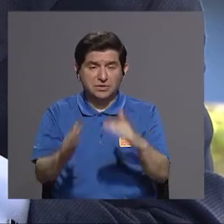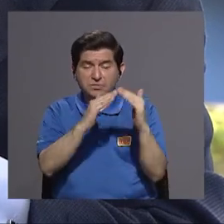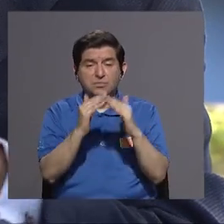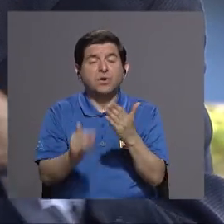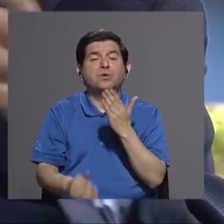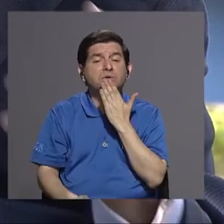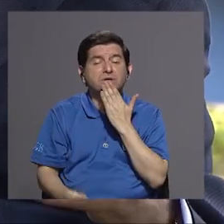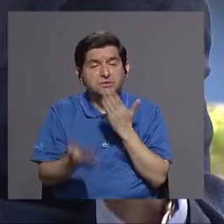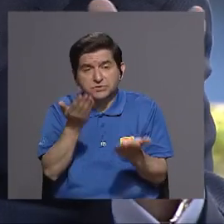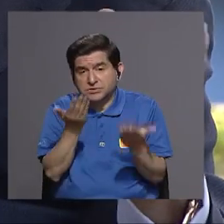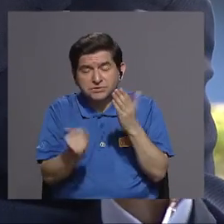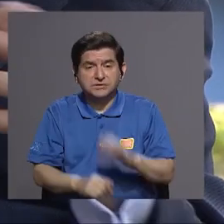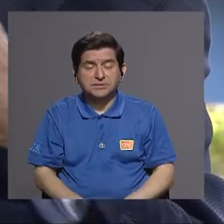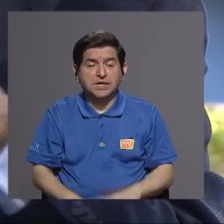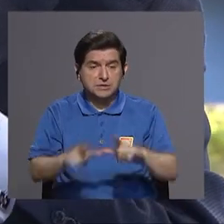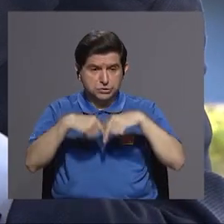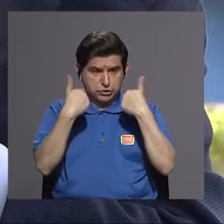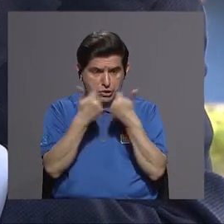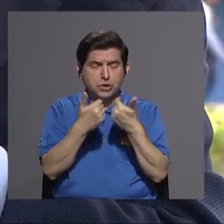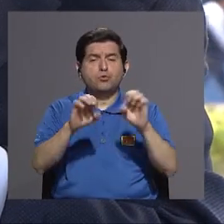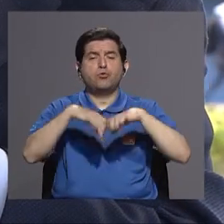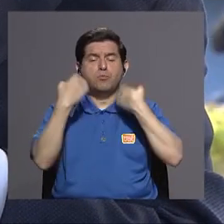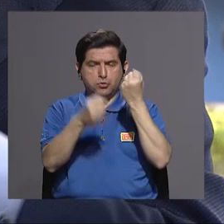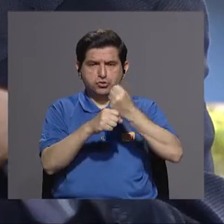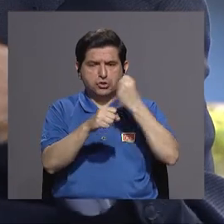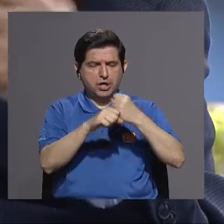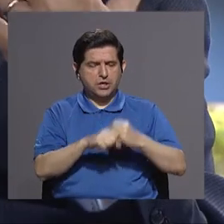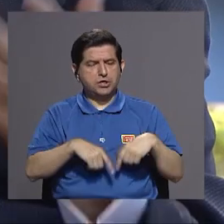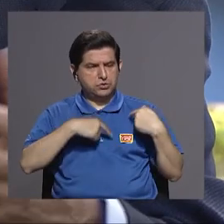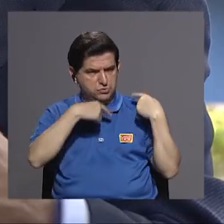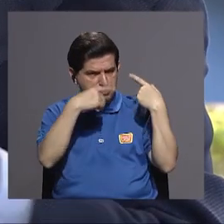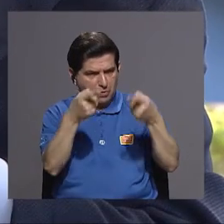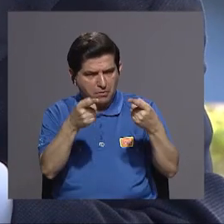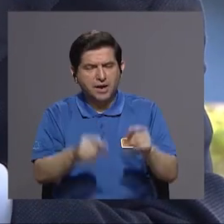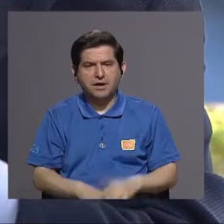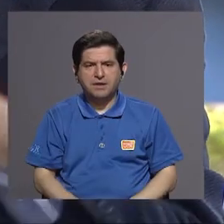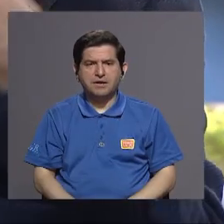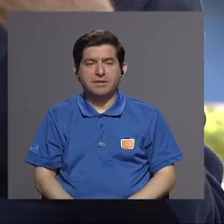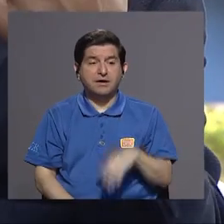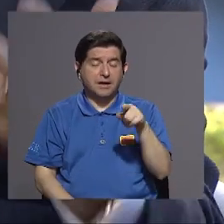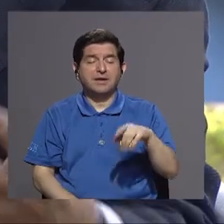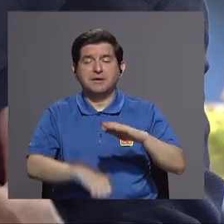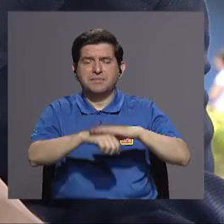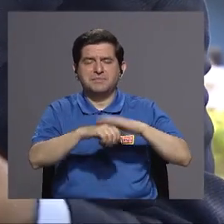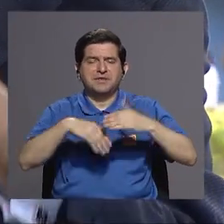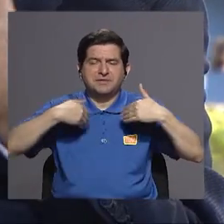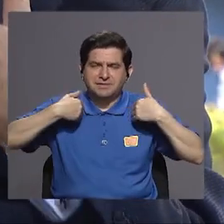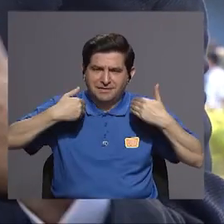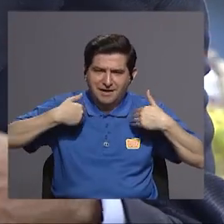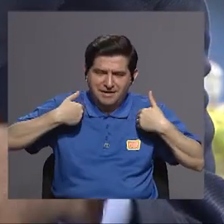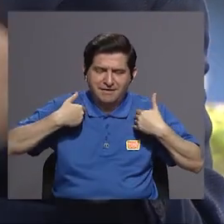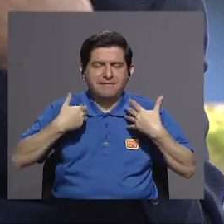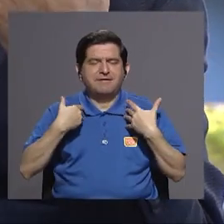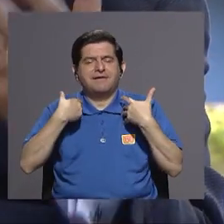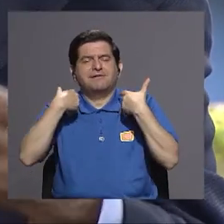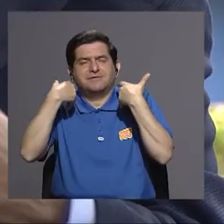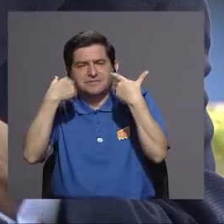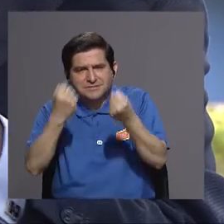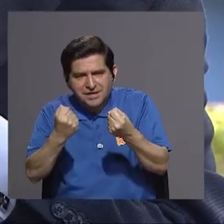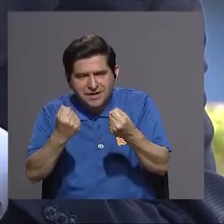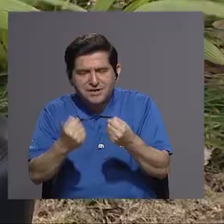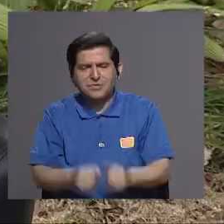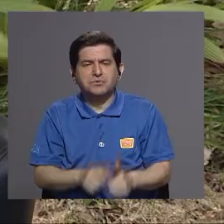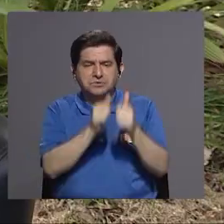y tal y van hay grupos de equipos de trabajo y le llevan ahí alegría le llevan salud le llevan